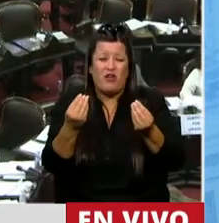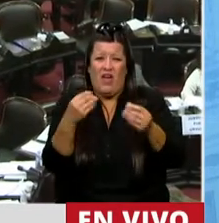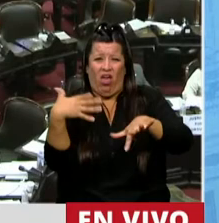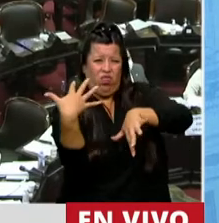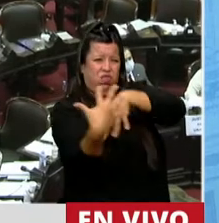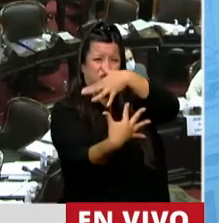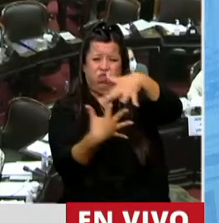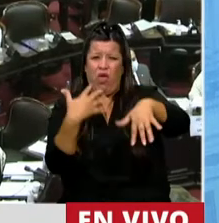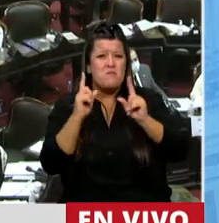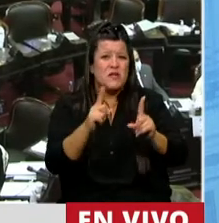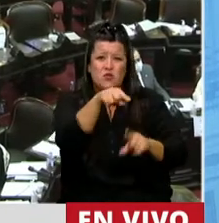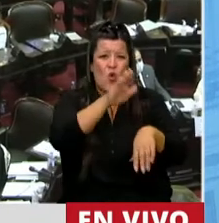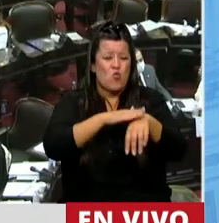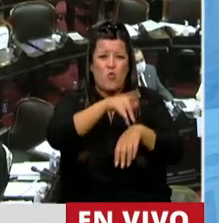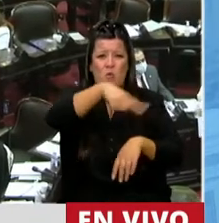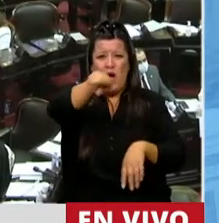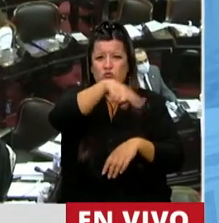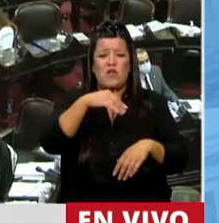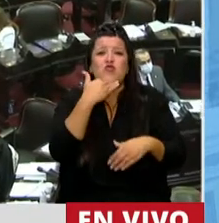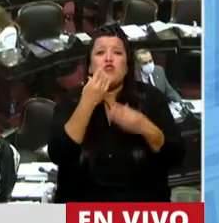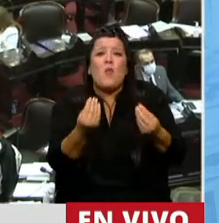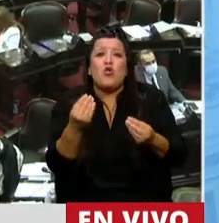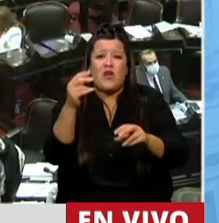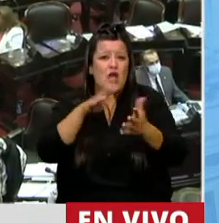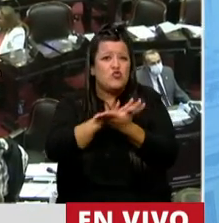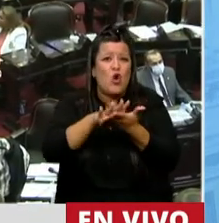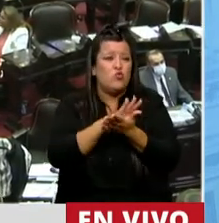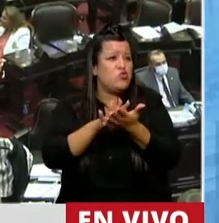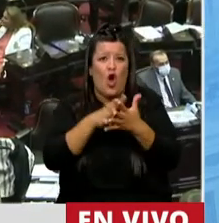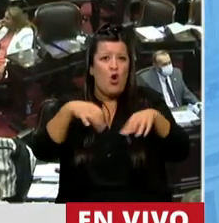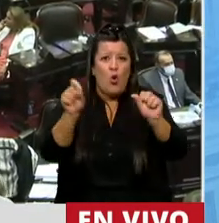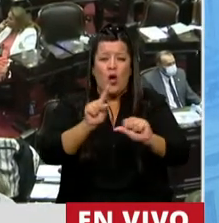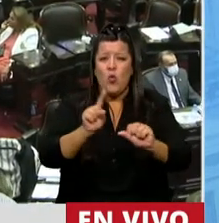tanto sobre sí mismos. No sabemos por qué no encuentran las soluciones.